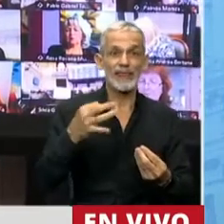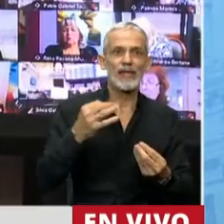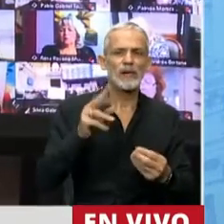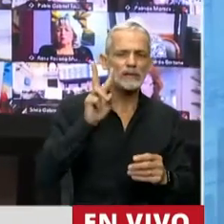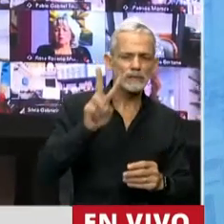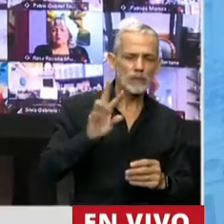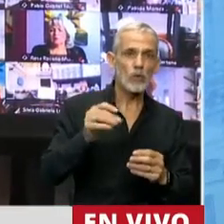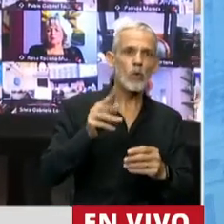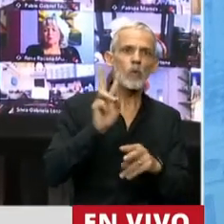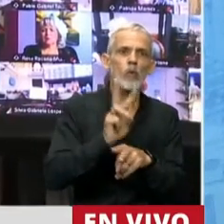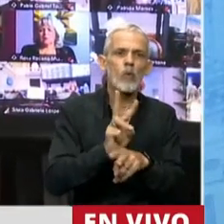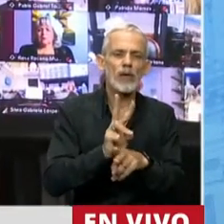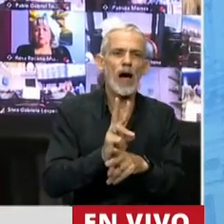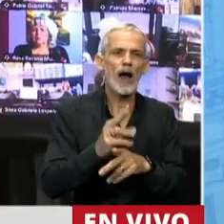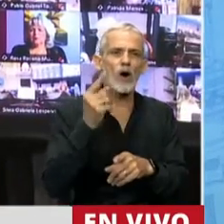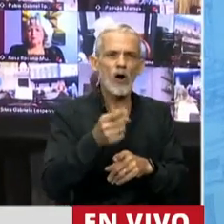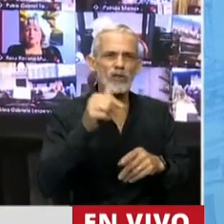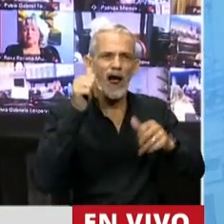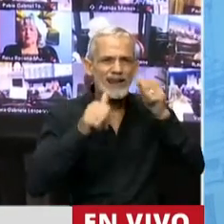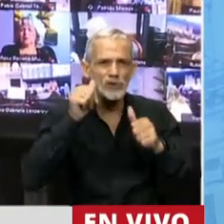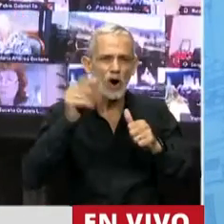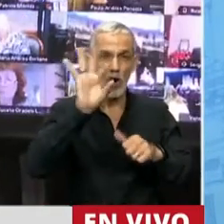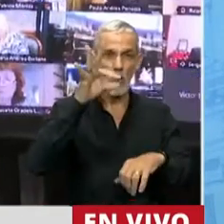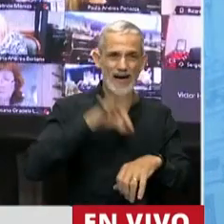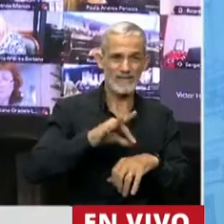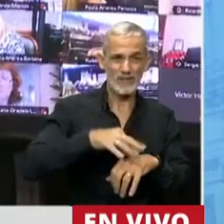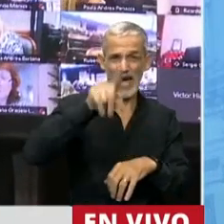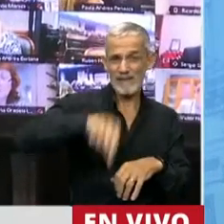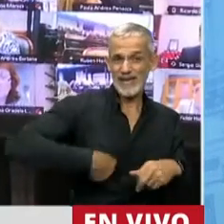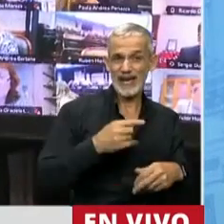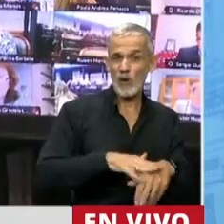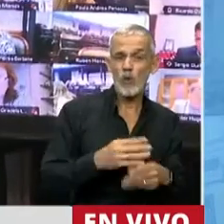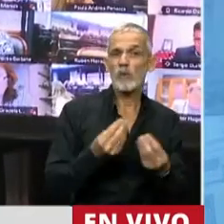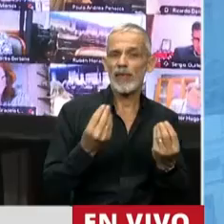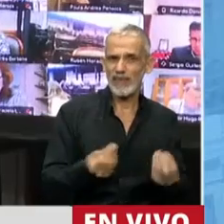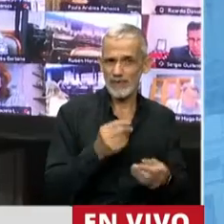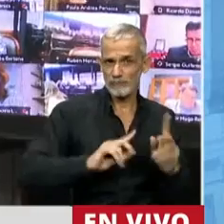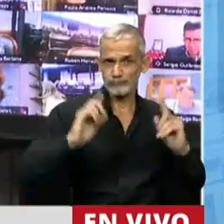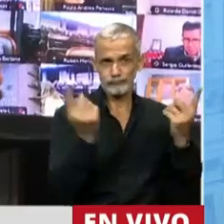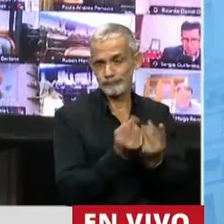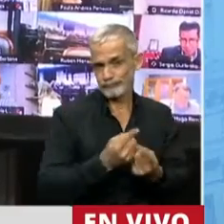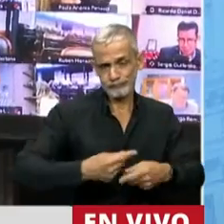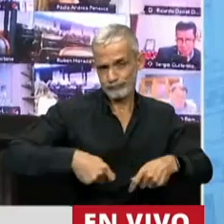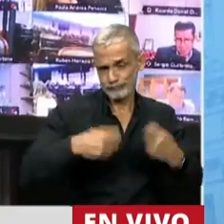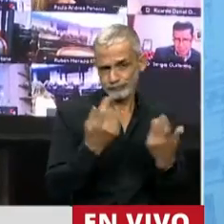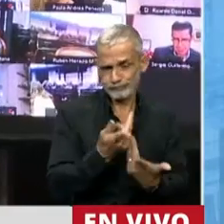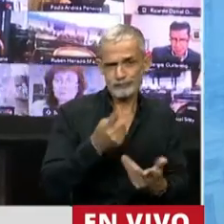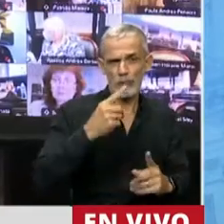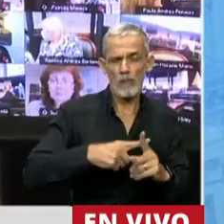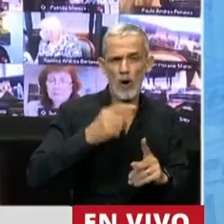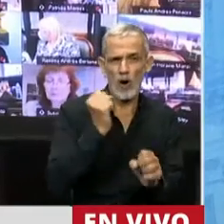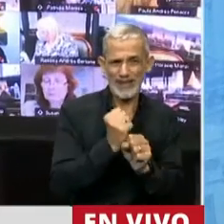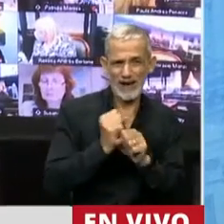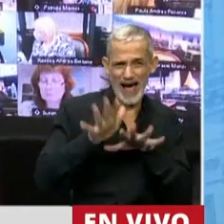una protección contra las lesiones y enfermedades y las condiciones de trabajo perjudicial es